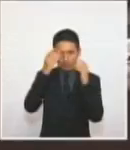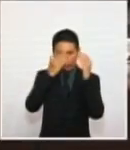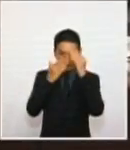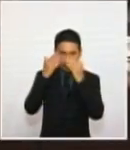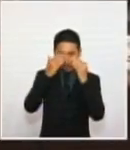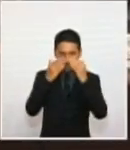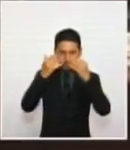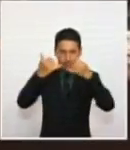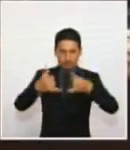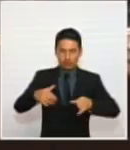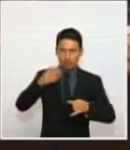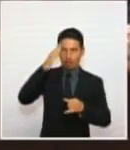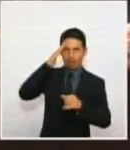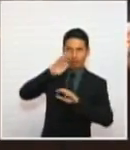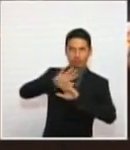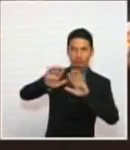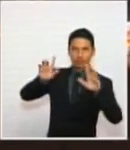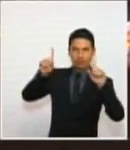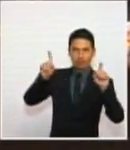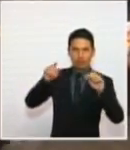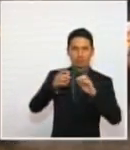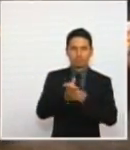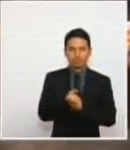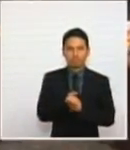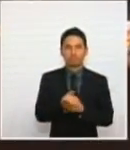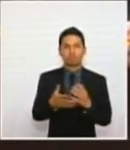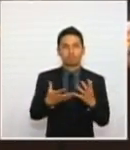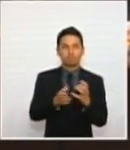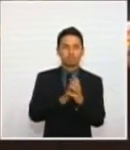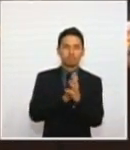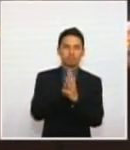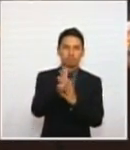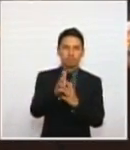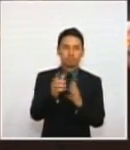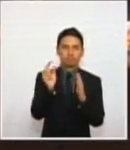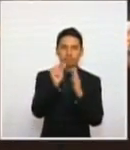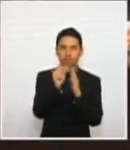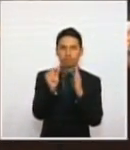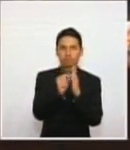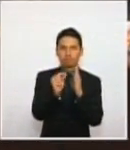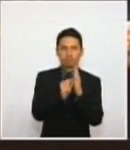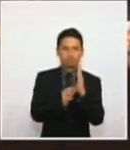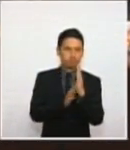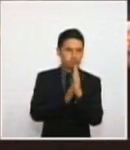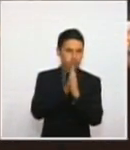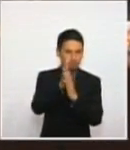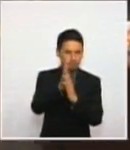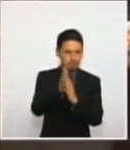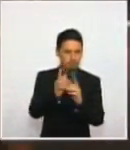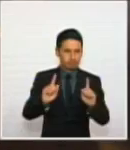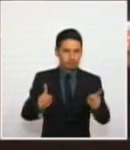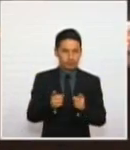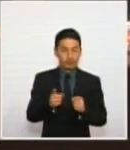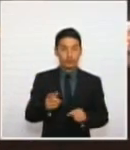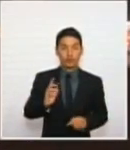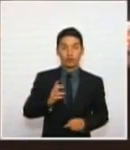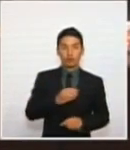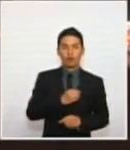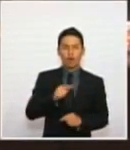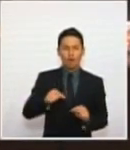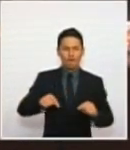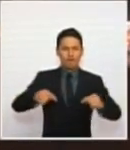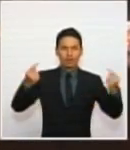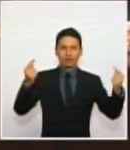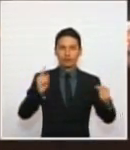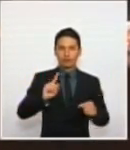Frente al tema, yo quisiera solamente precisar que la esencia de nuestro conflicto sabemos